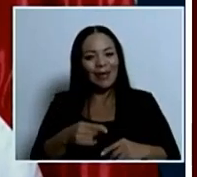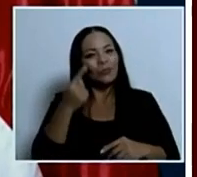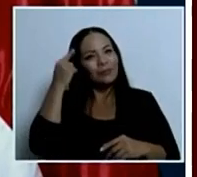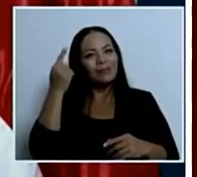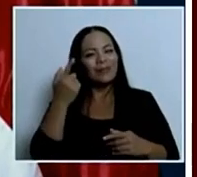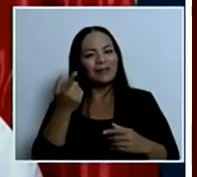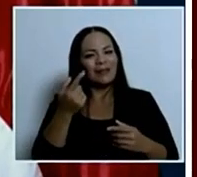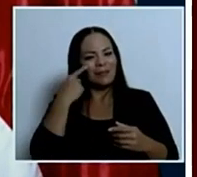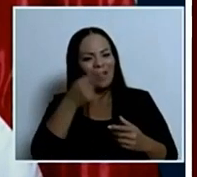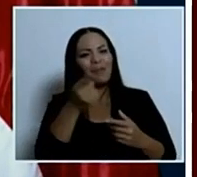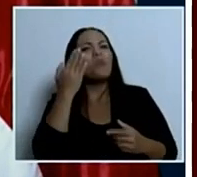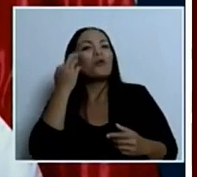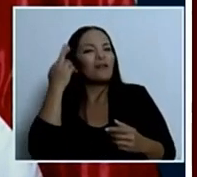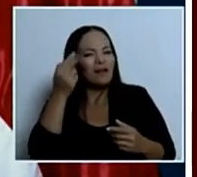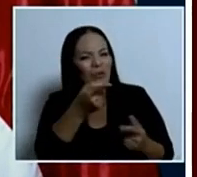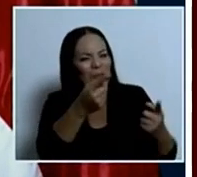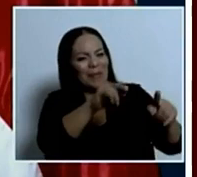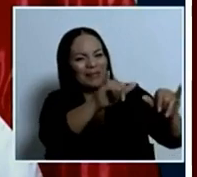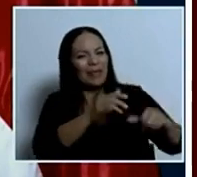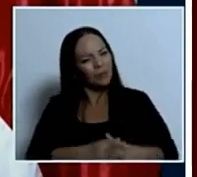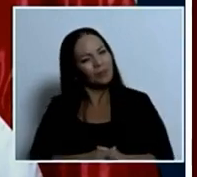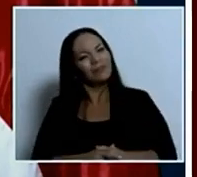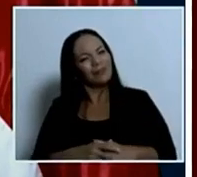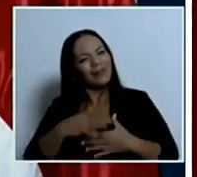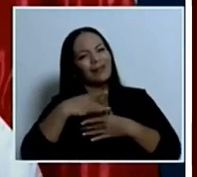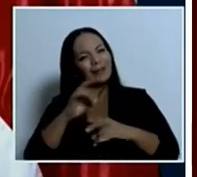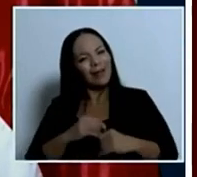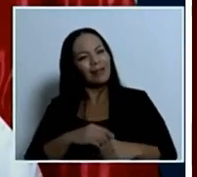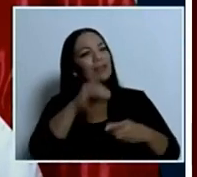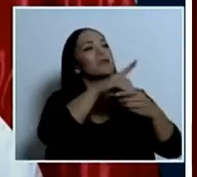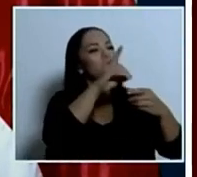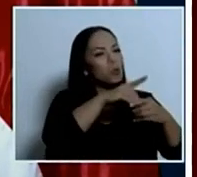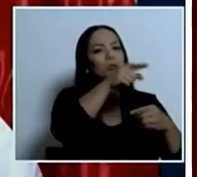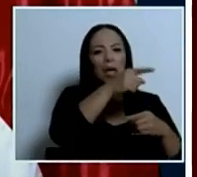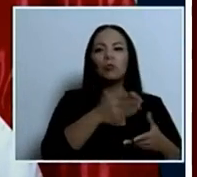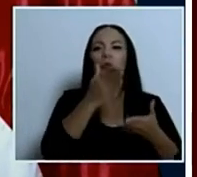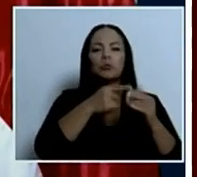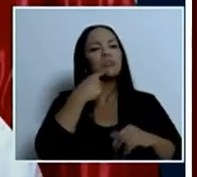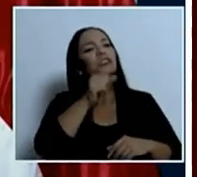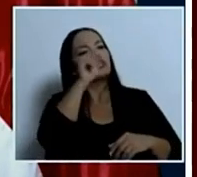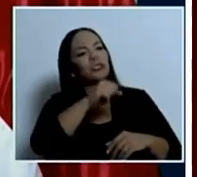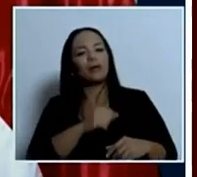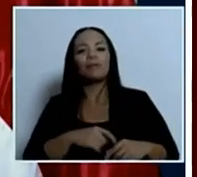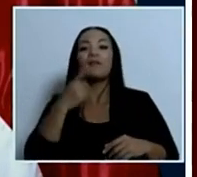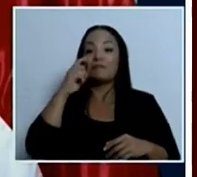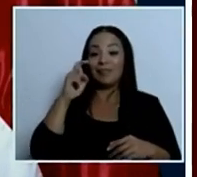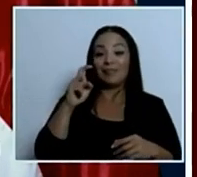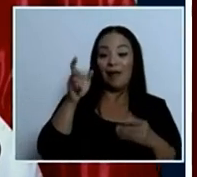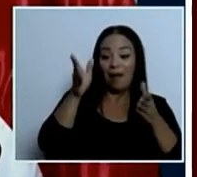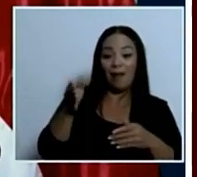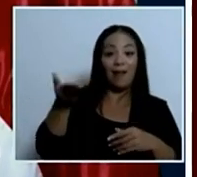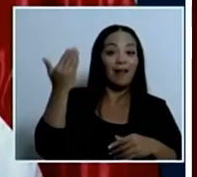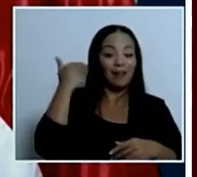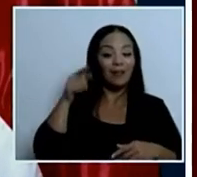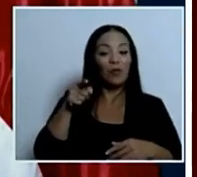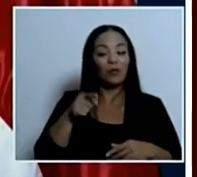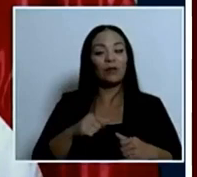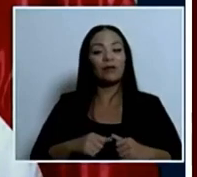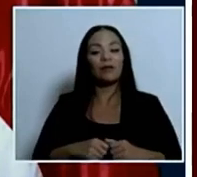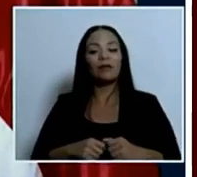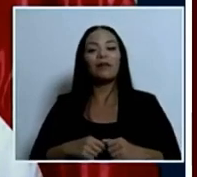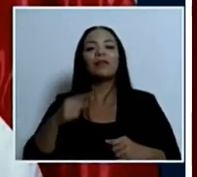pensado no sé pero ahí están debatiendo unos diputados que sí están el fiscal anterior dijo que estaba